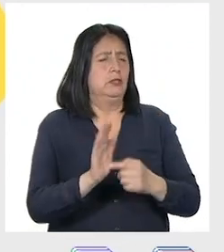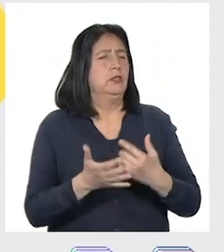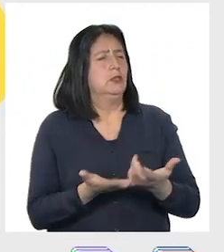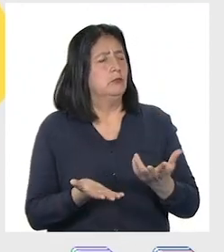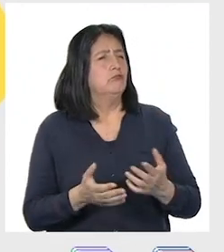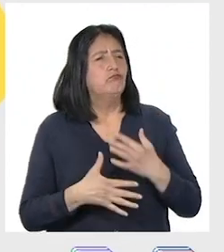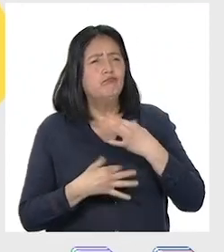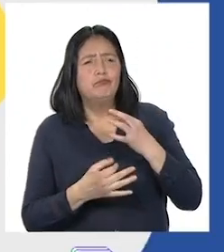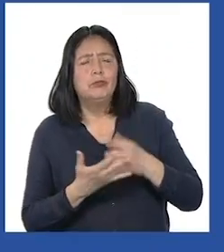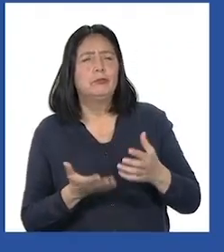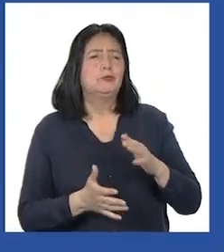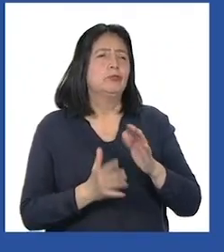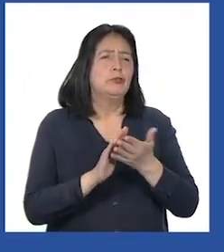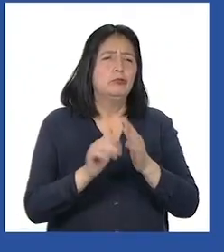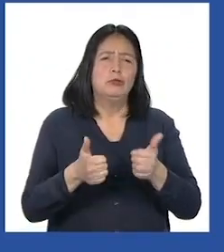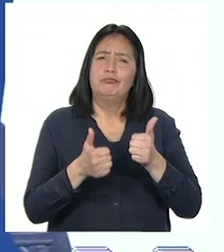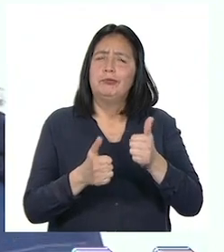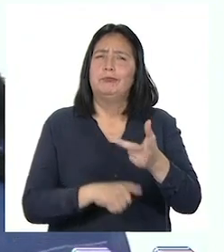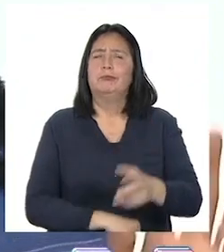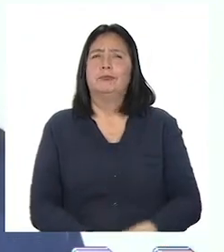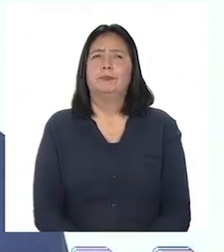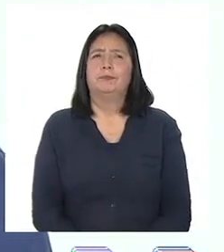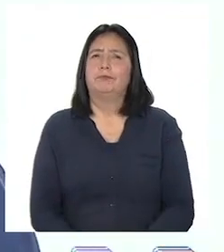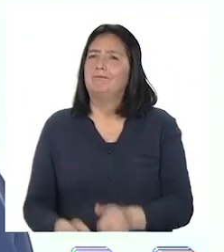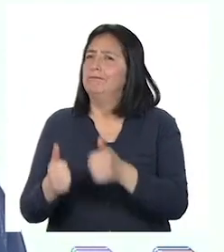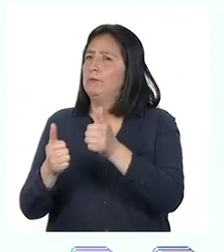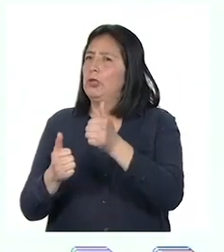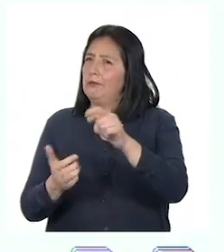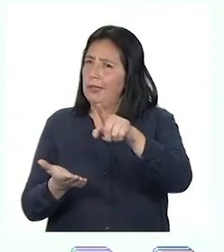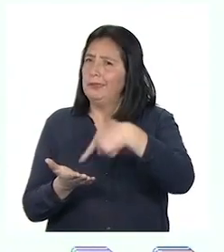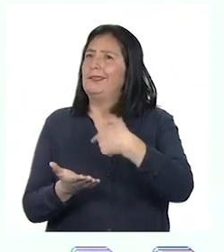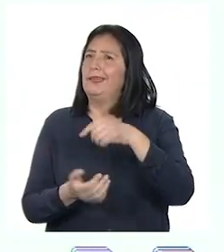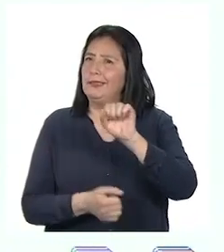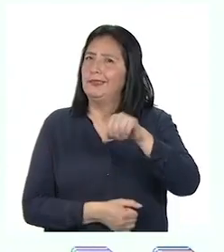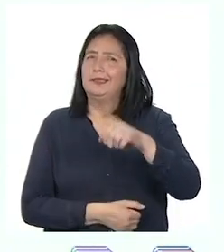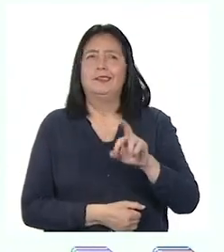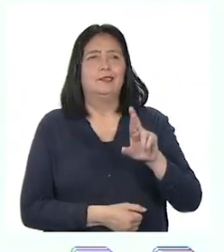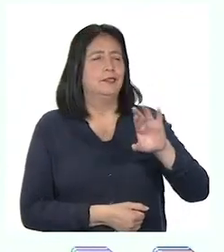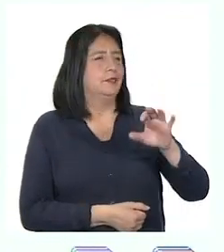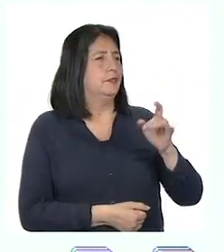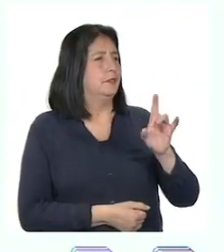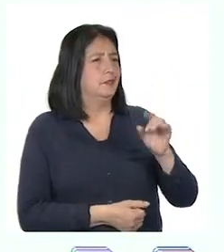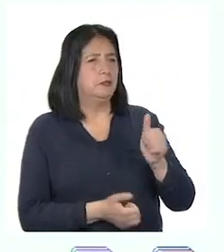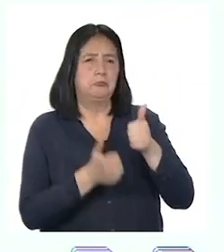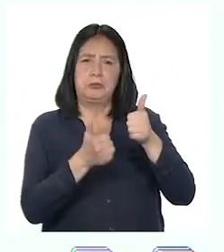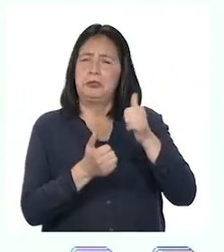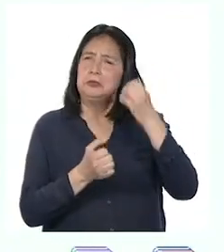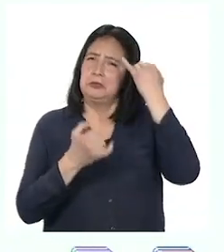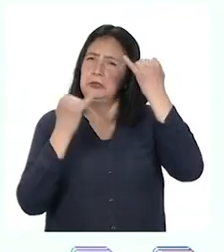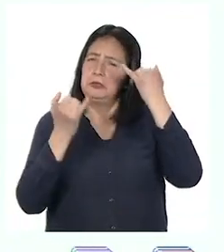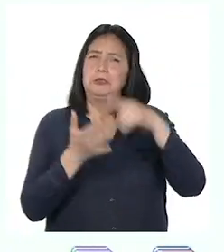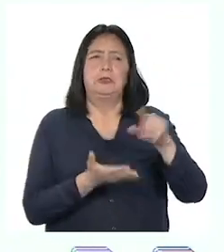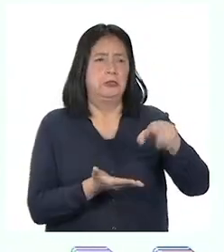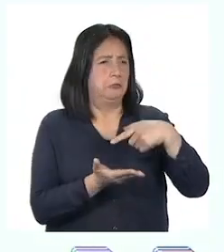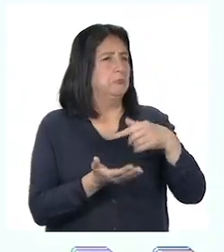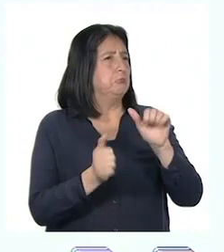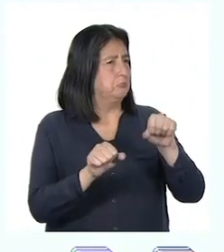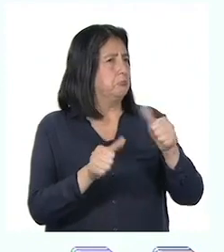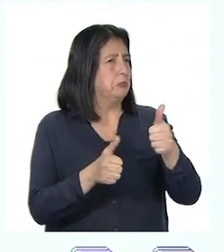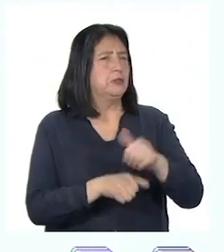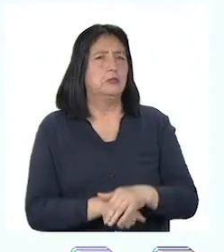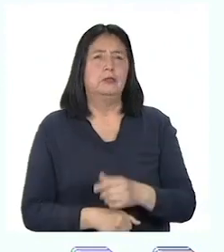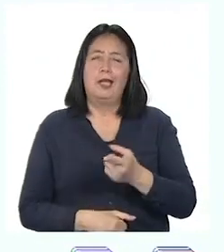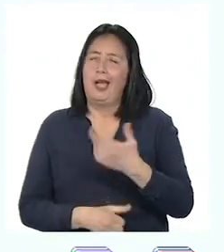por el bienestar de nuestra comunidad. ¡Qué buen mensaje, Richard! Y qué buenas propuestas, todas en general.